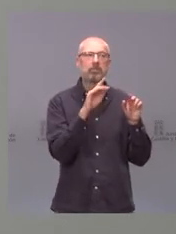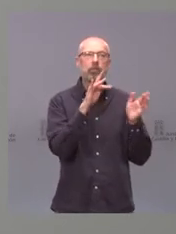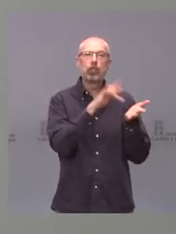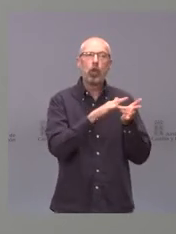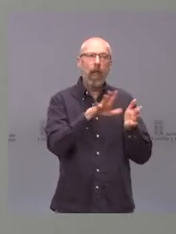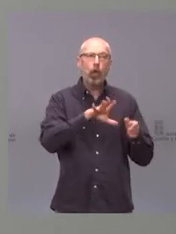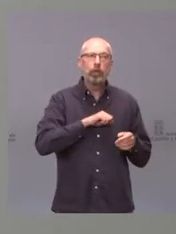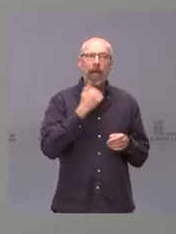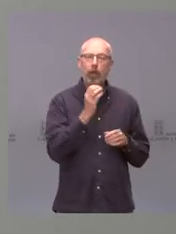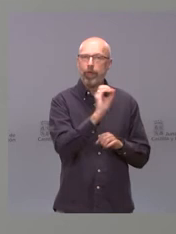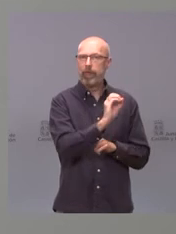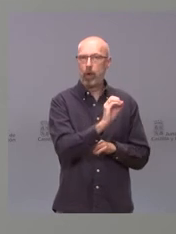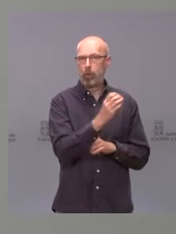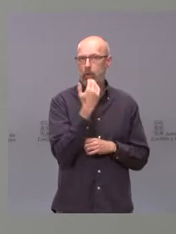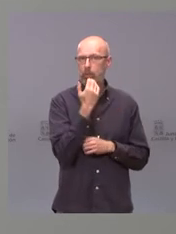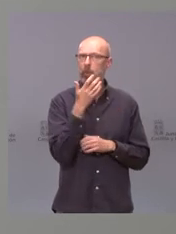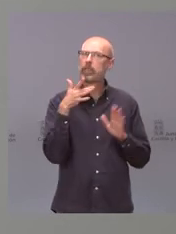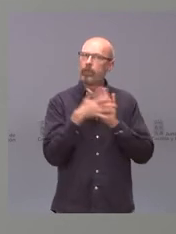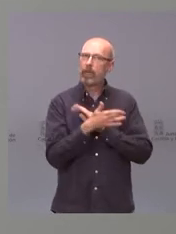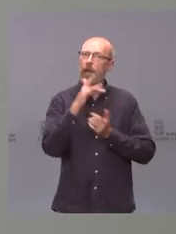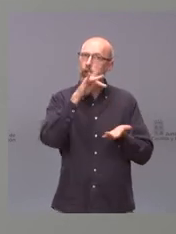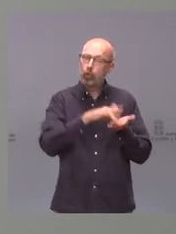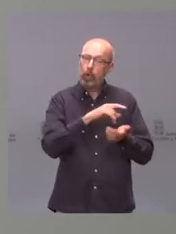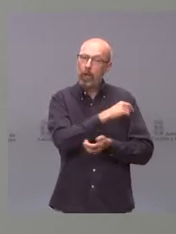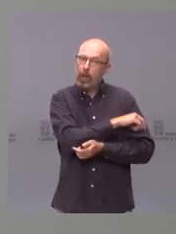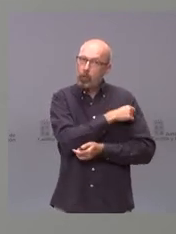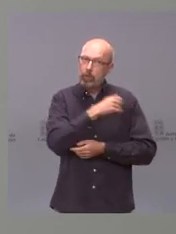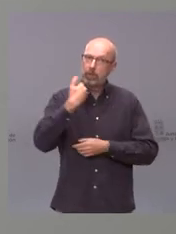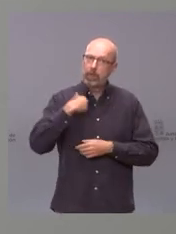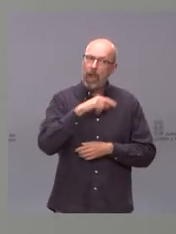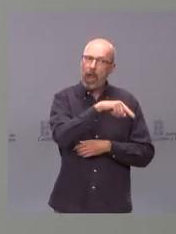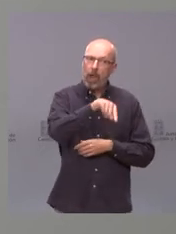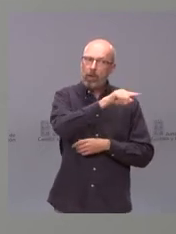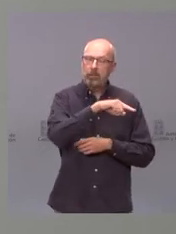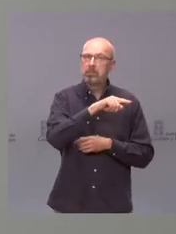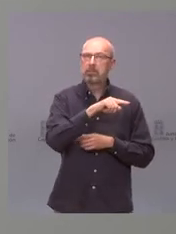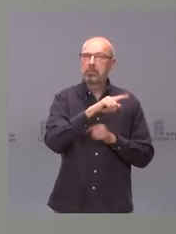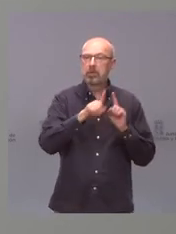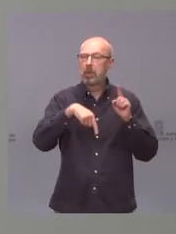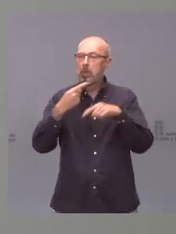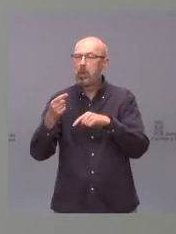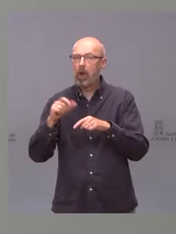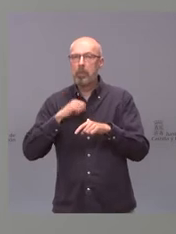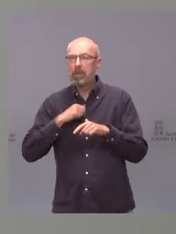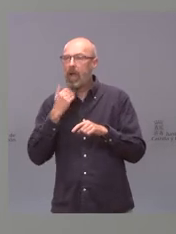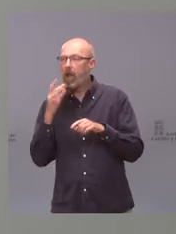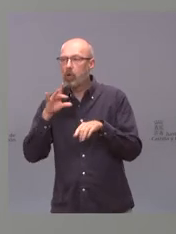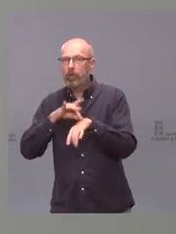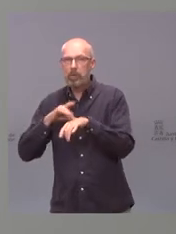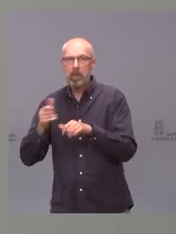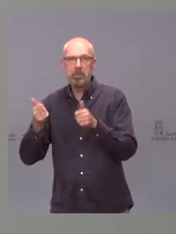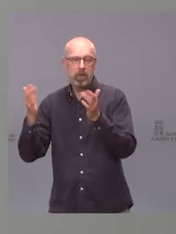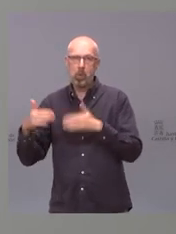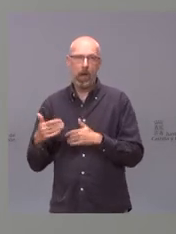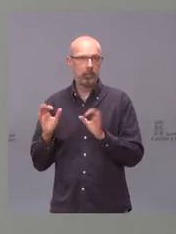importante en los sitios donde ya hay una vacunación muy importante y a medida que vamos avanzando sí que estamos